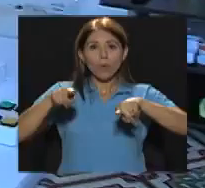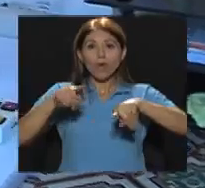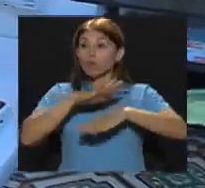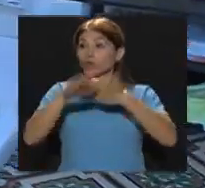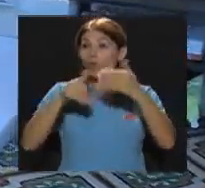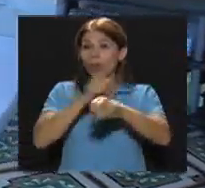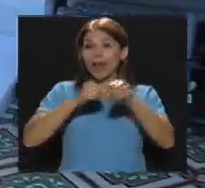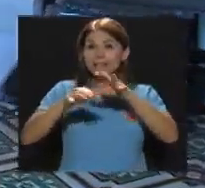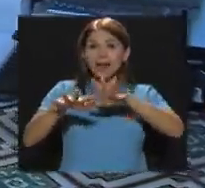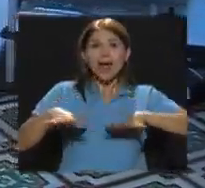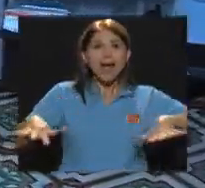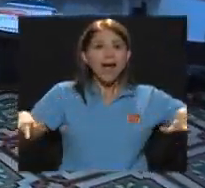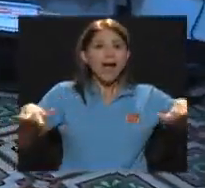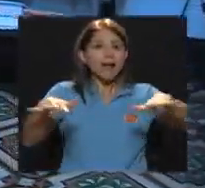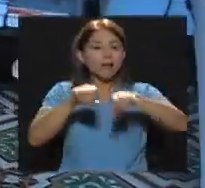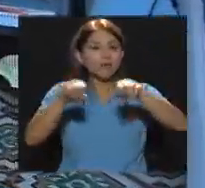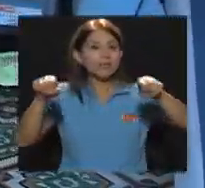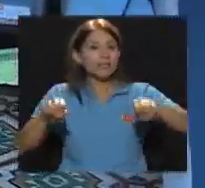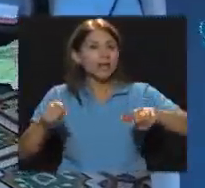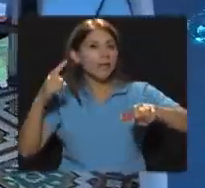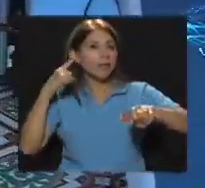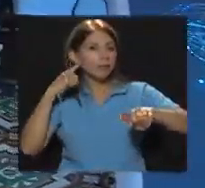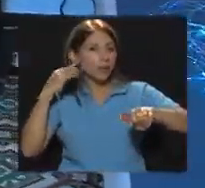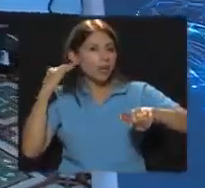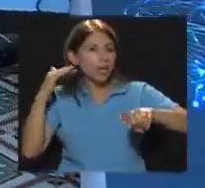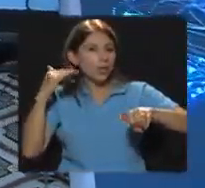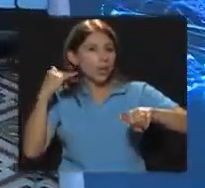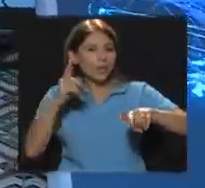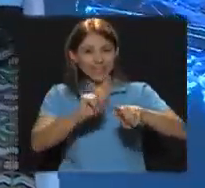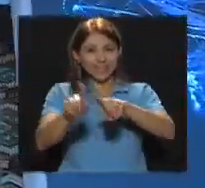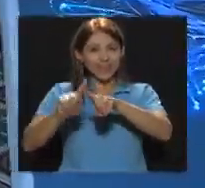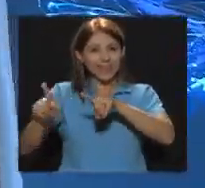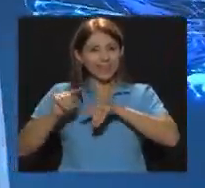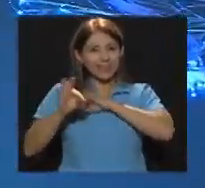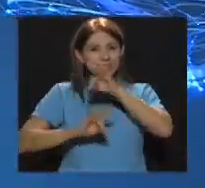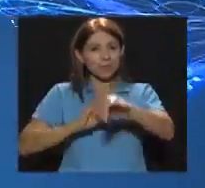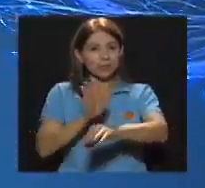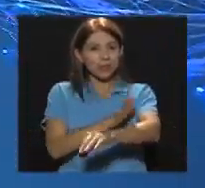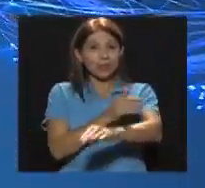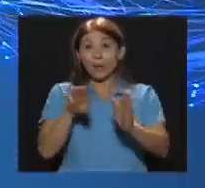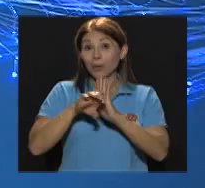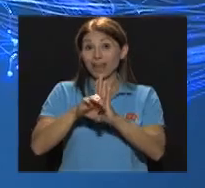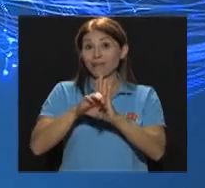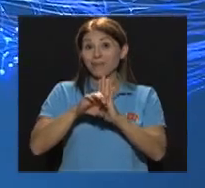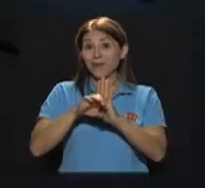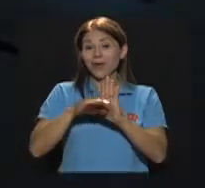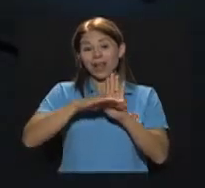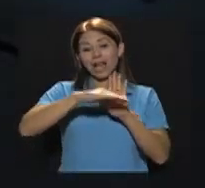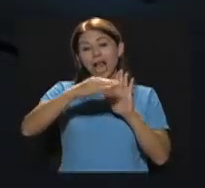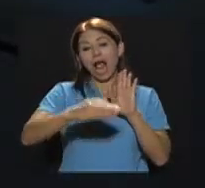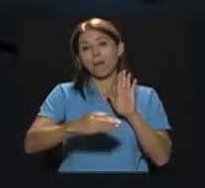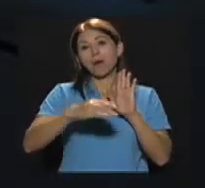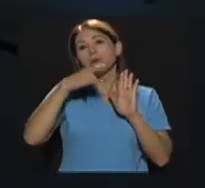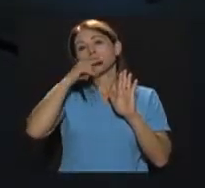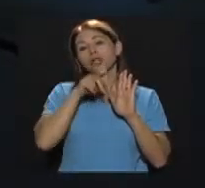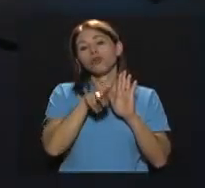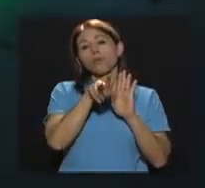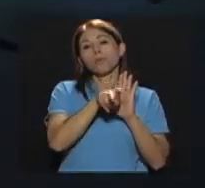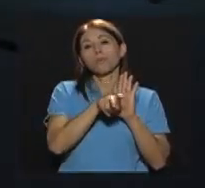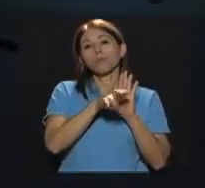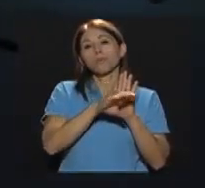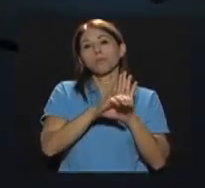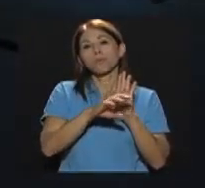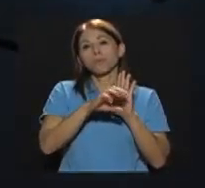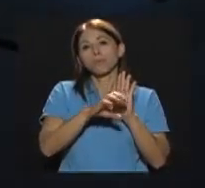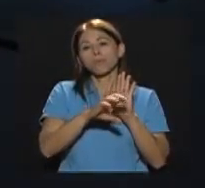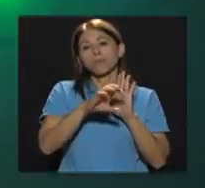sistema De sonido Donde se pone Diferentes tipos De música Entonces por ejemplo El niño puede estar Acostado en la cama Se le ajusta La temperatura De acuerdo a lo